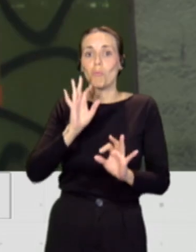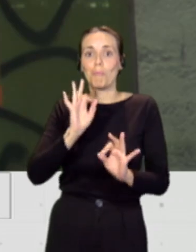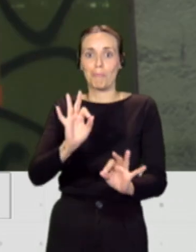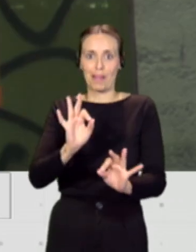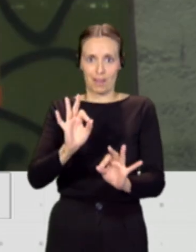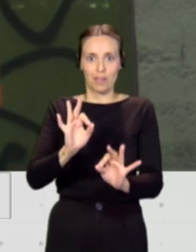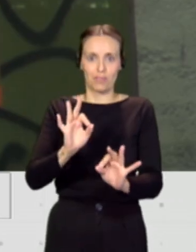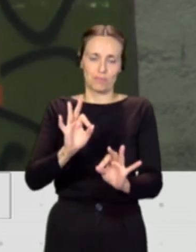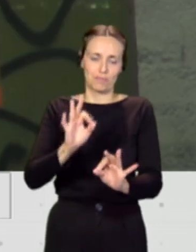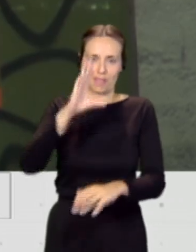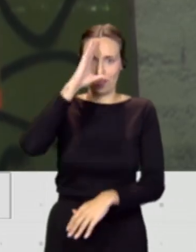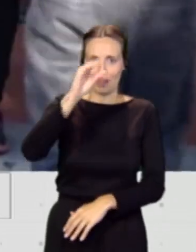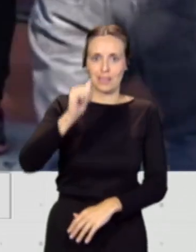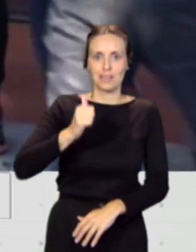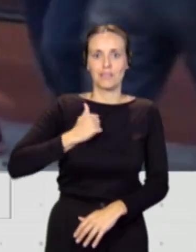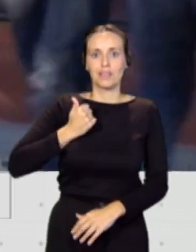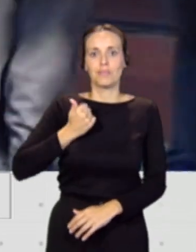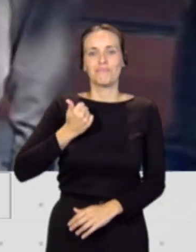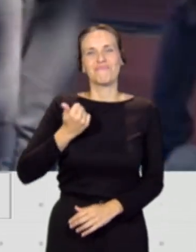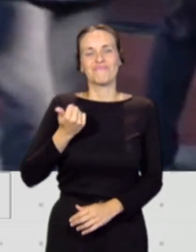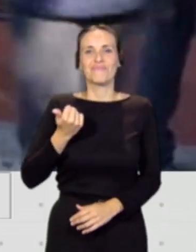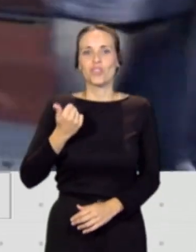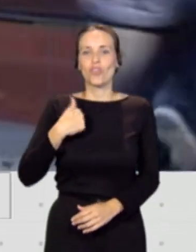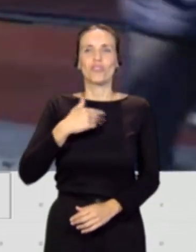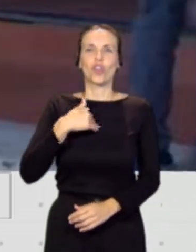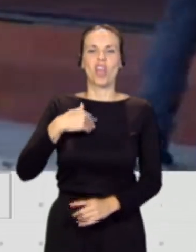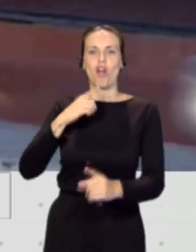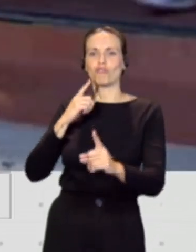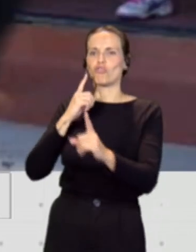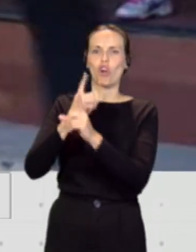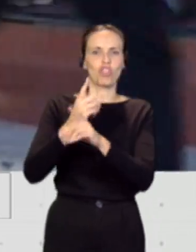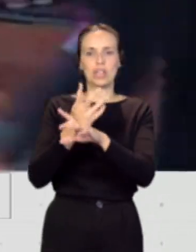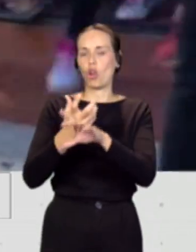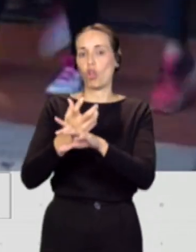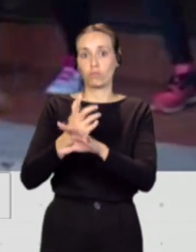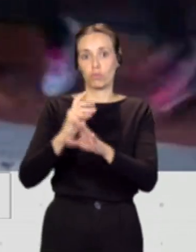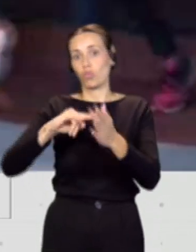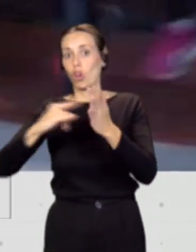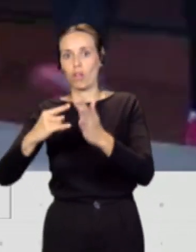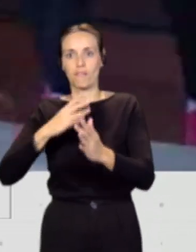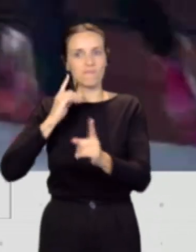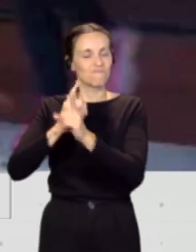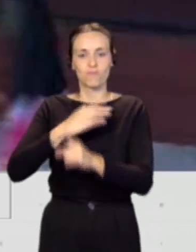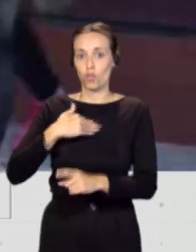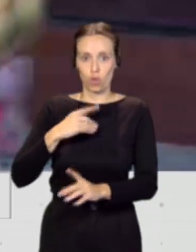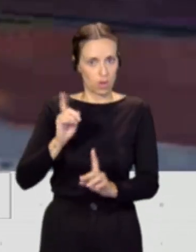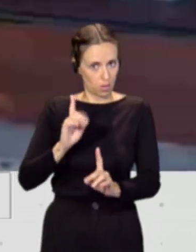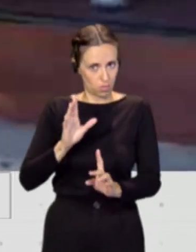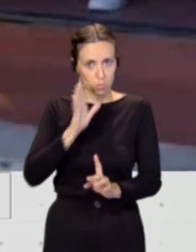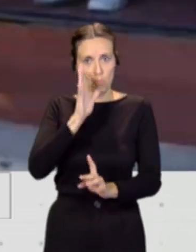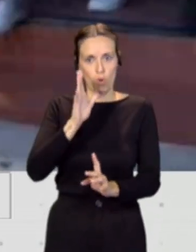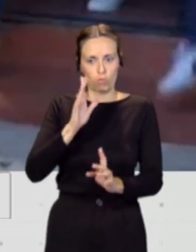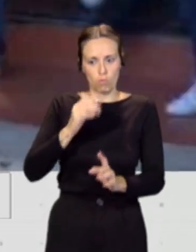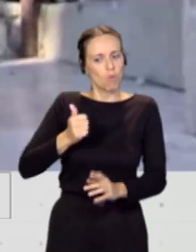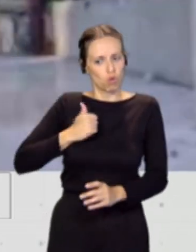la inteligencia artificial. No me gusta demonizar la tecnología, para nada en absoluto, trae muchísimas oportunidades a